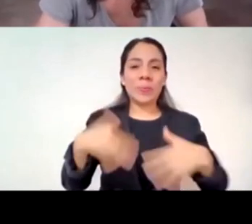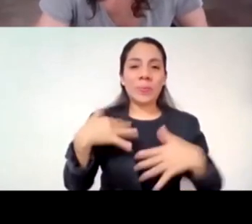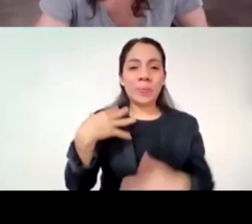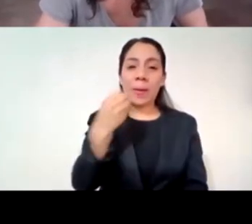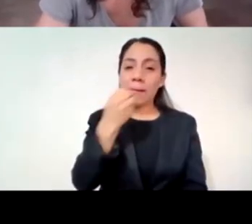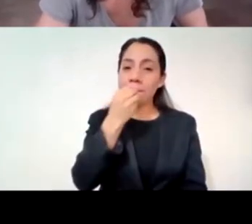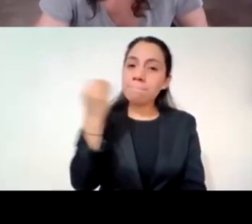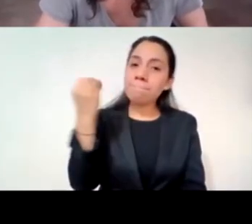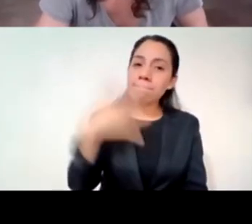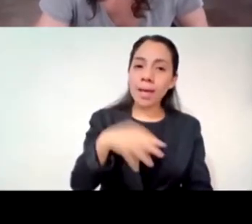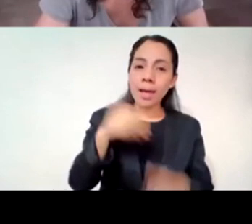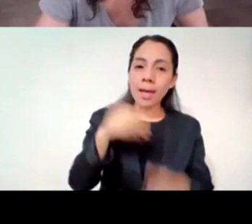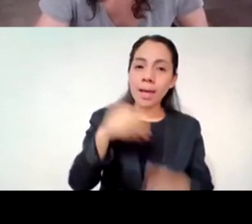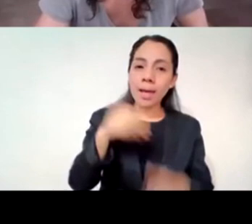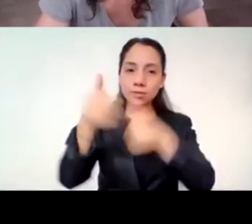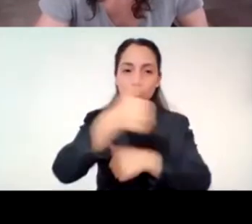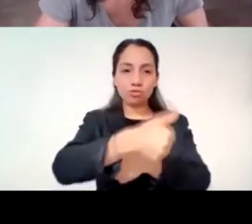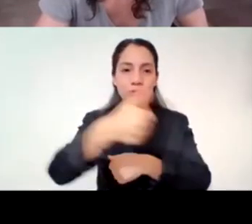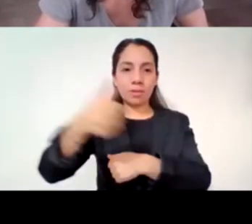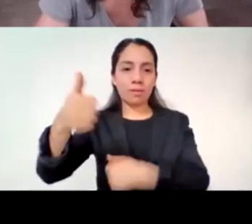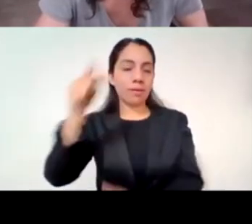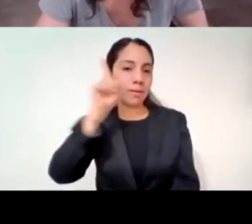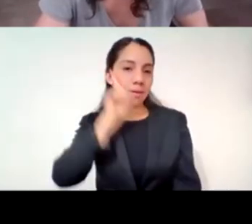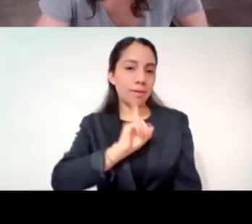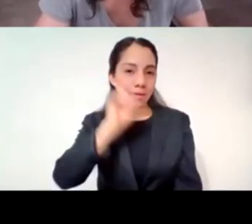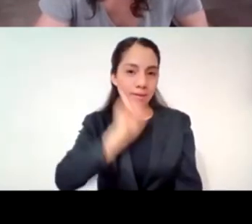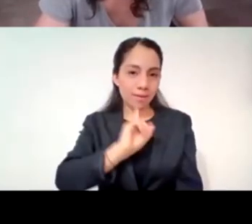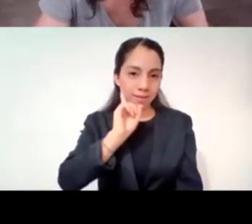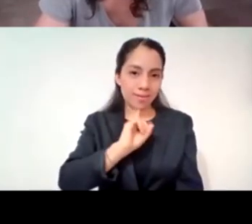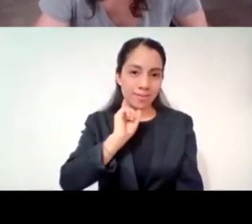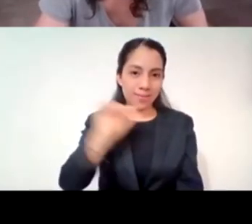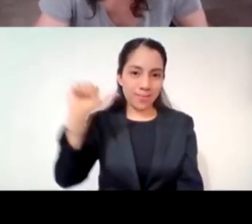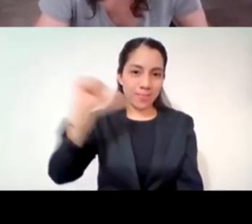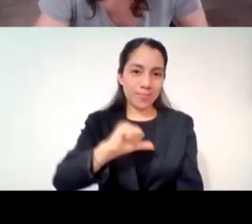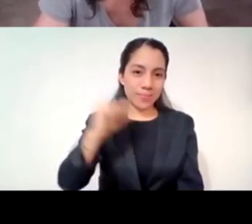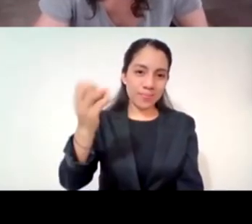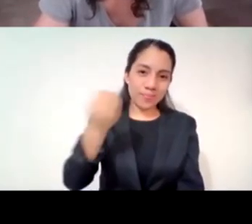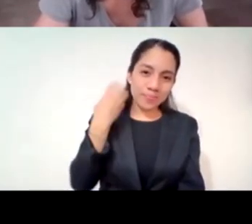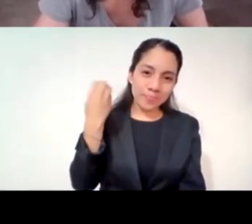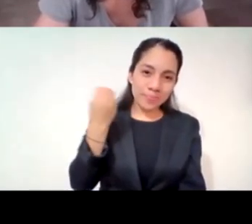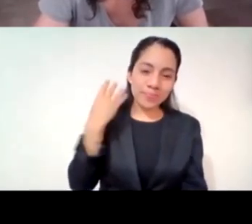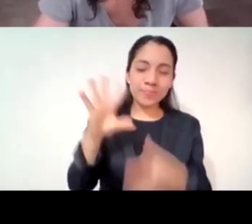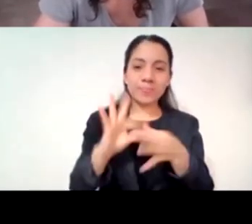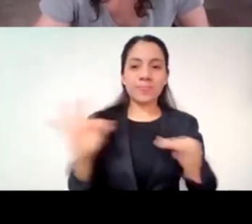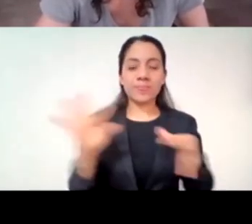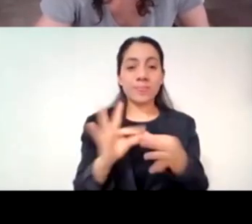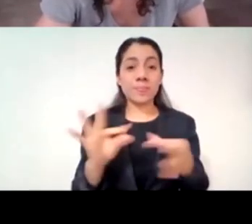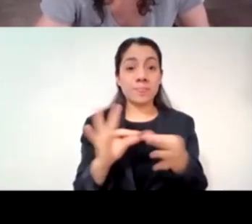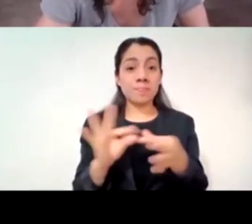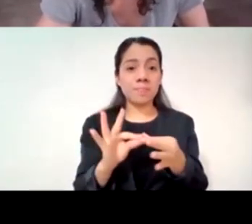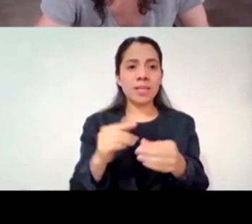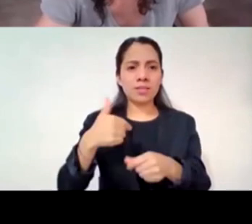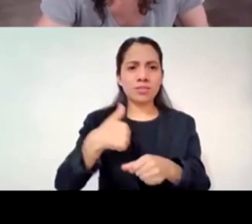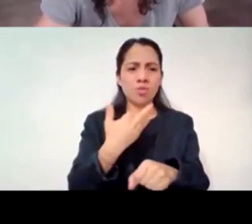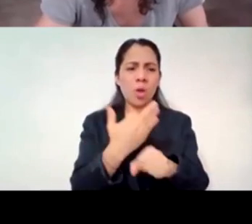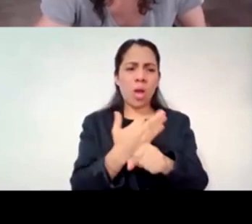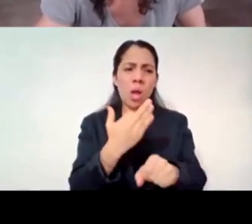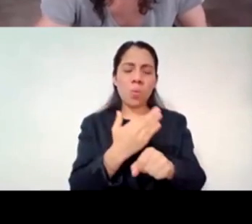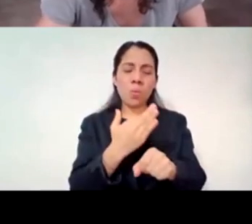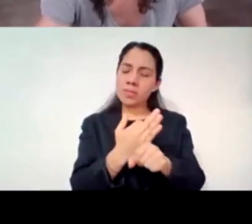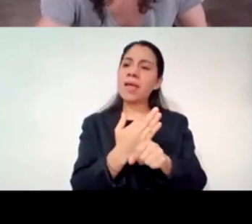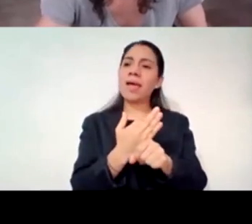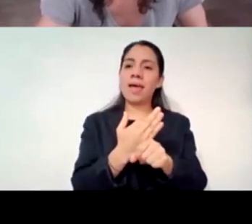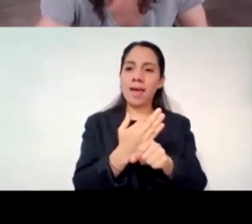me permite dibujar un esquema de la diversidad porque